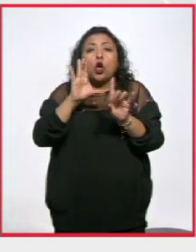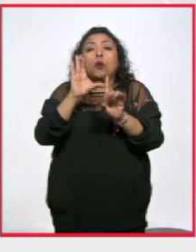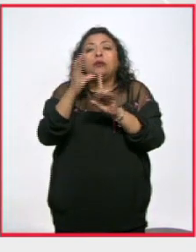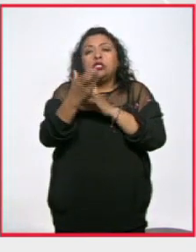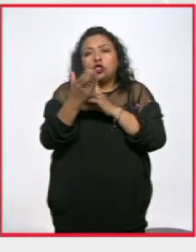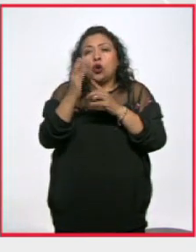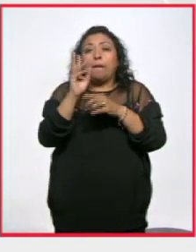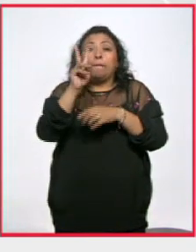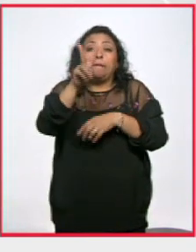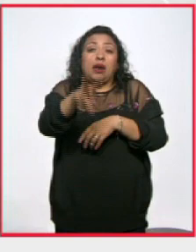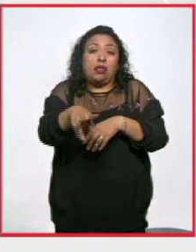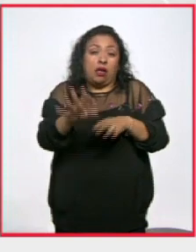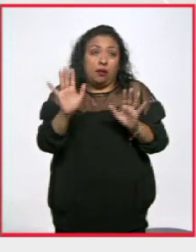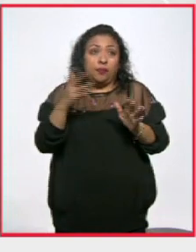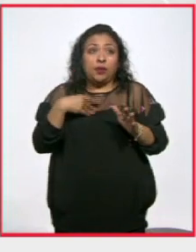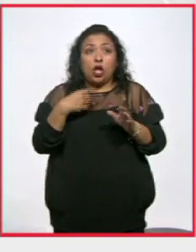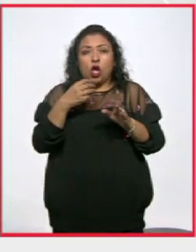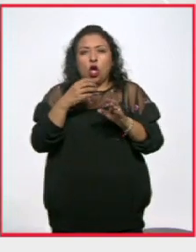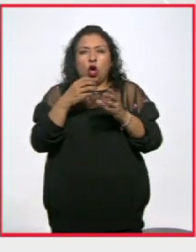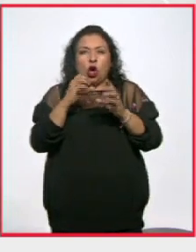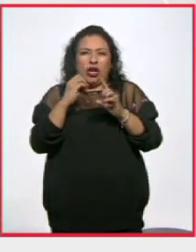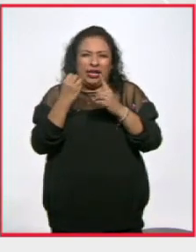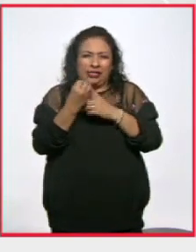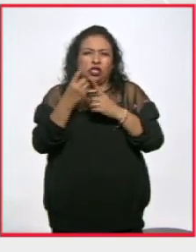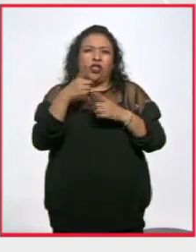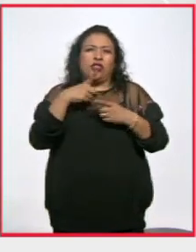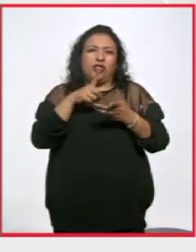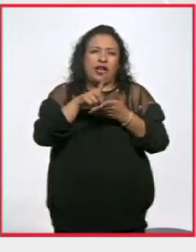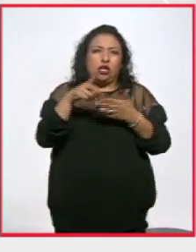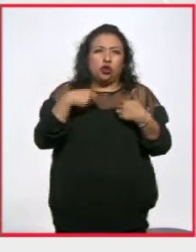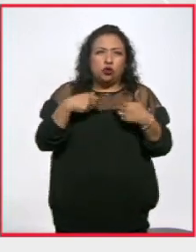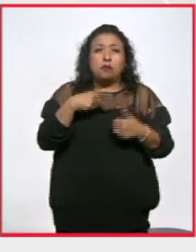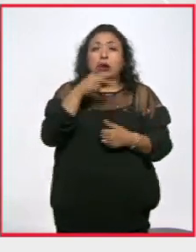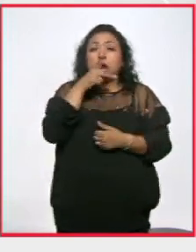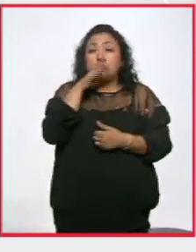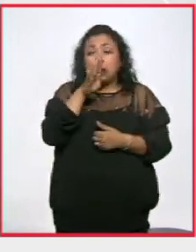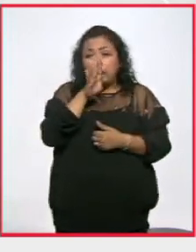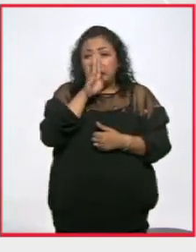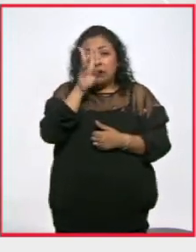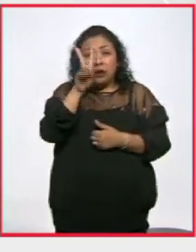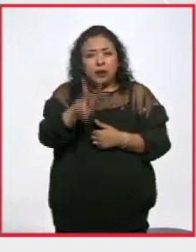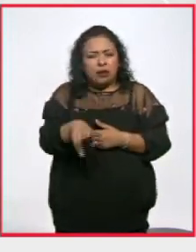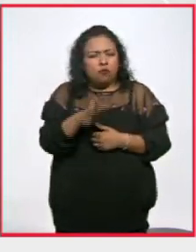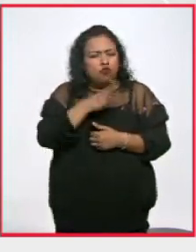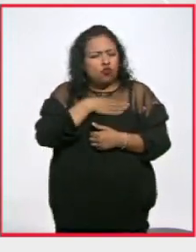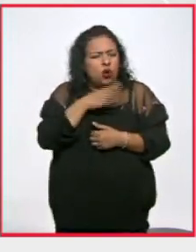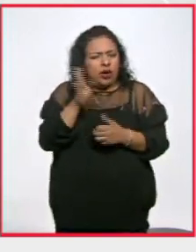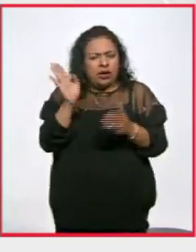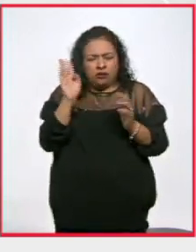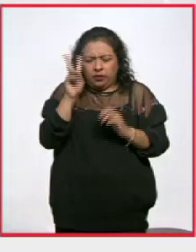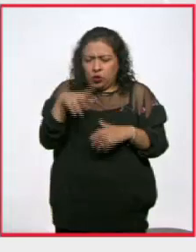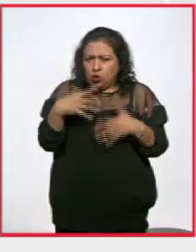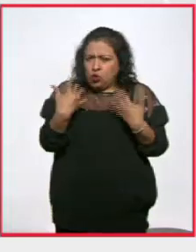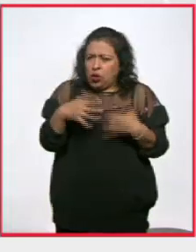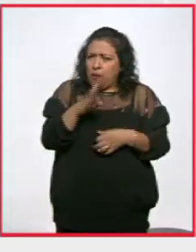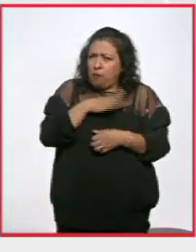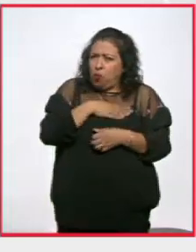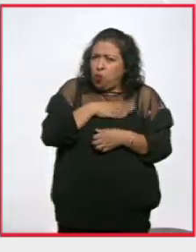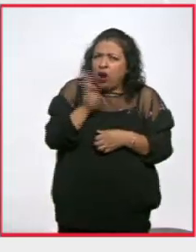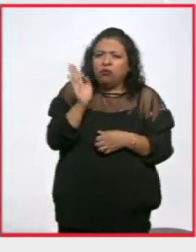verdad, las organizaciones de derechos humanos y los padres de manera extraordinariamente generosa han